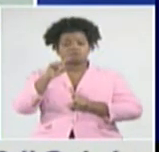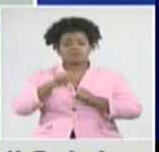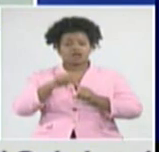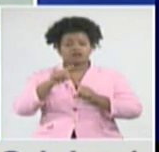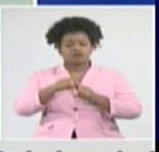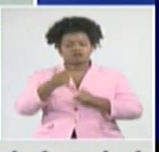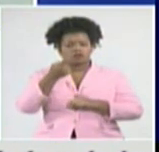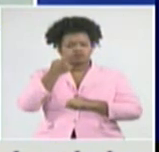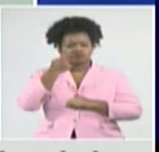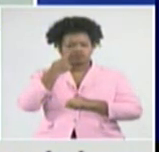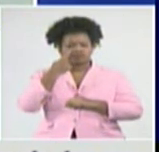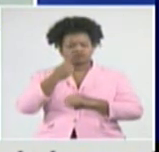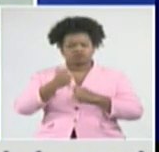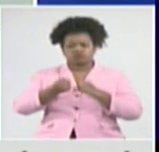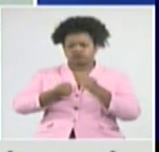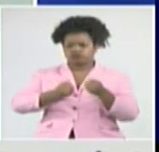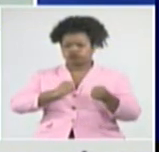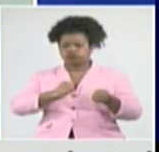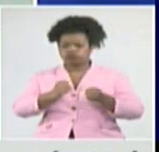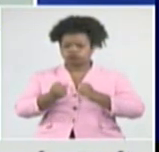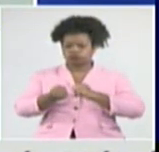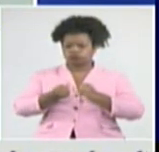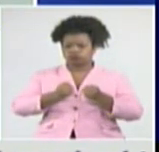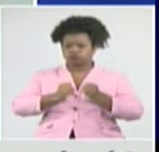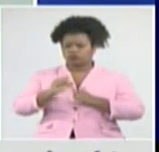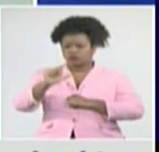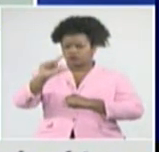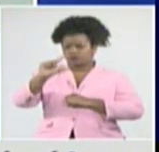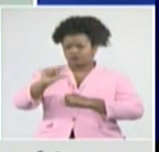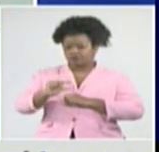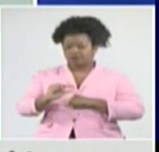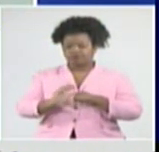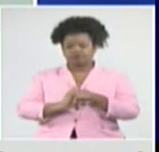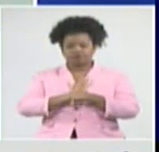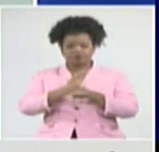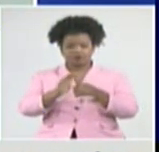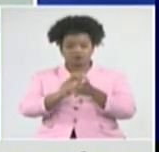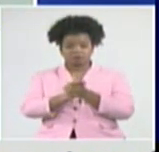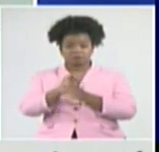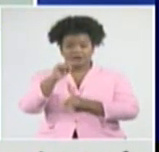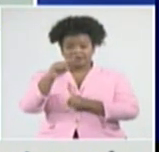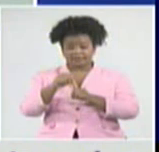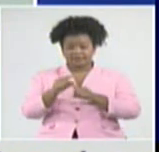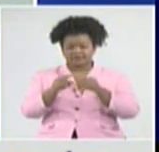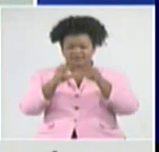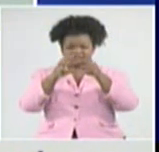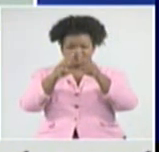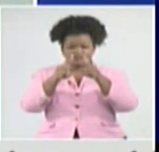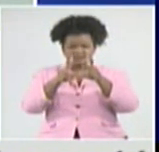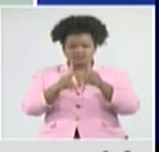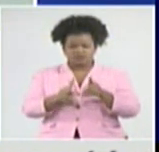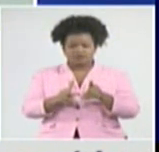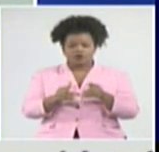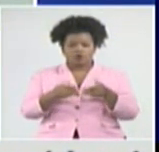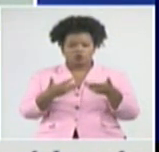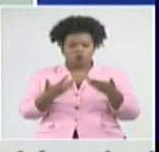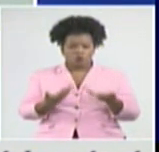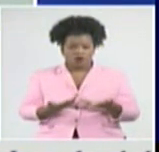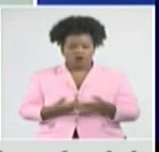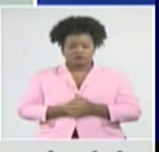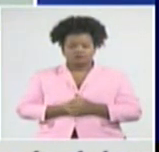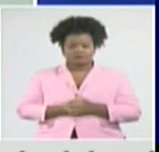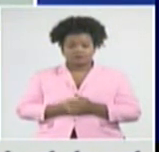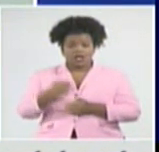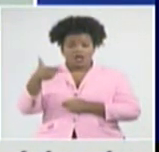un evidente control, hasta este momento, de los principales indicadores, en la contención de la pandemia, Jauey